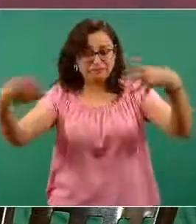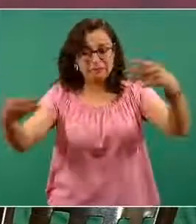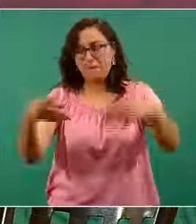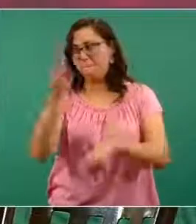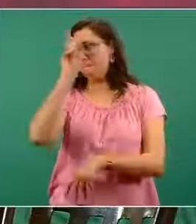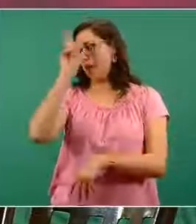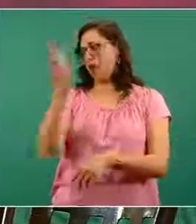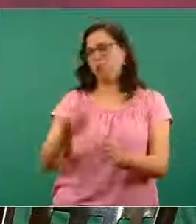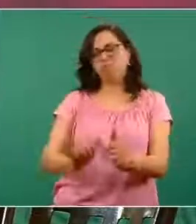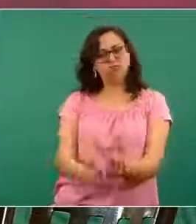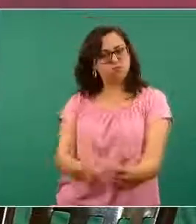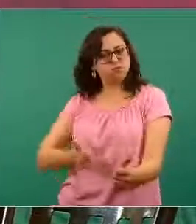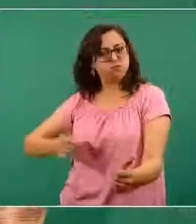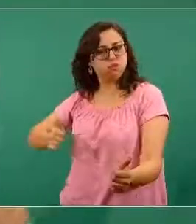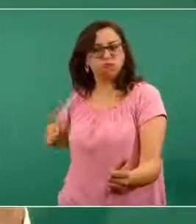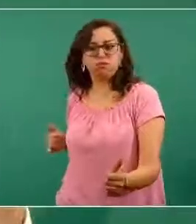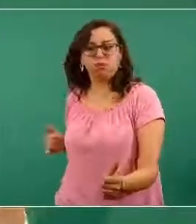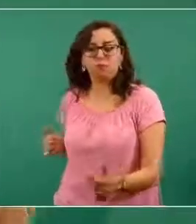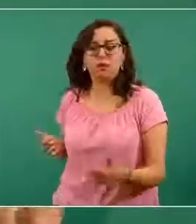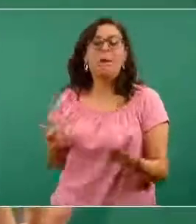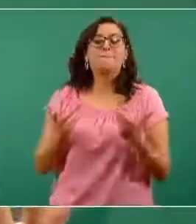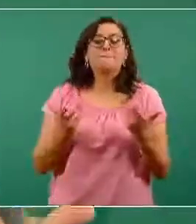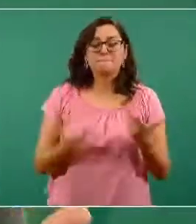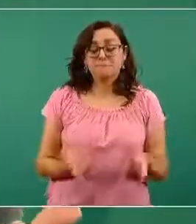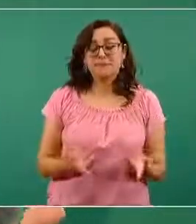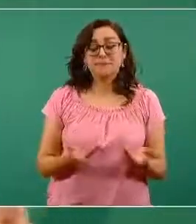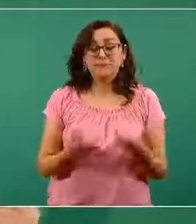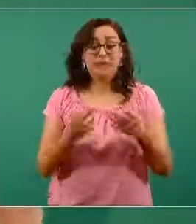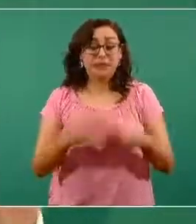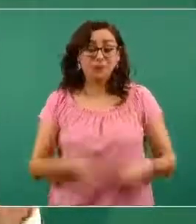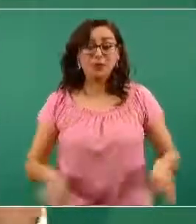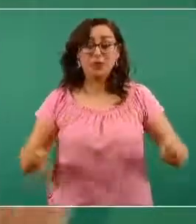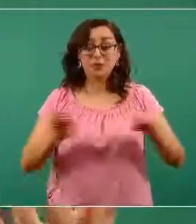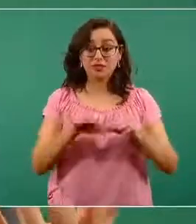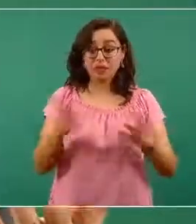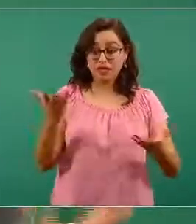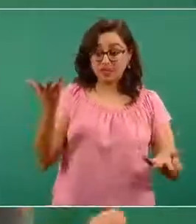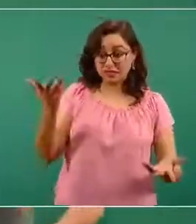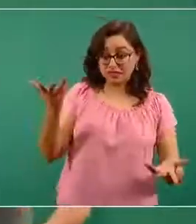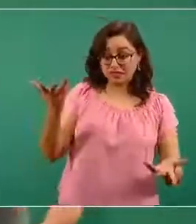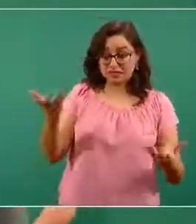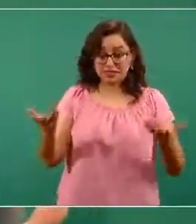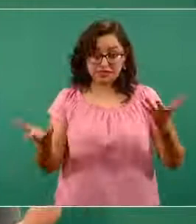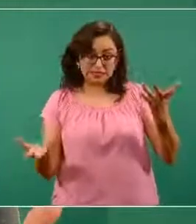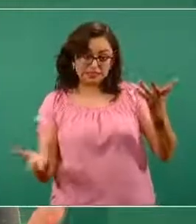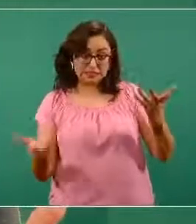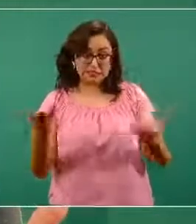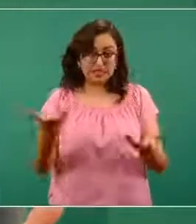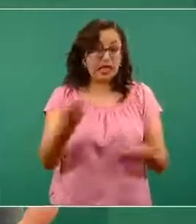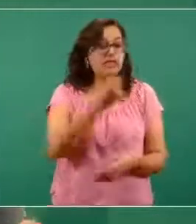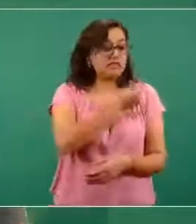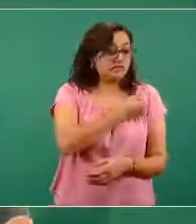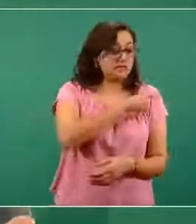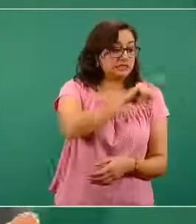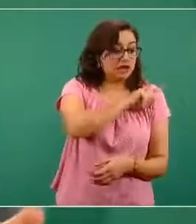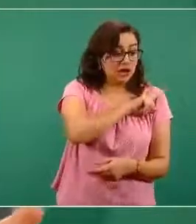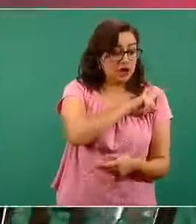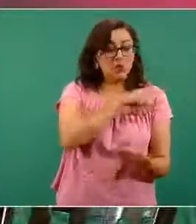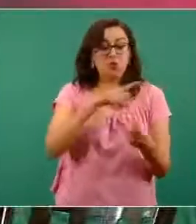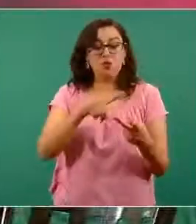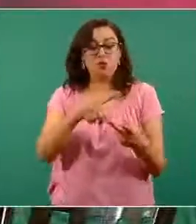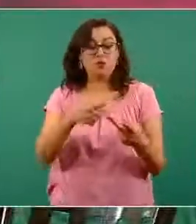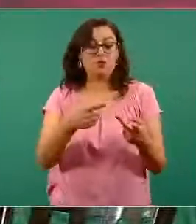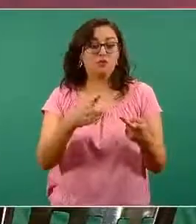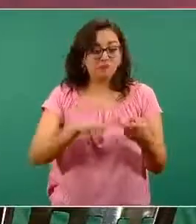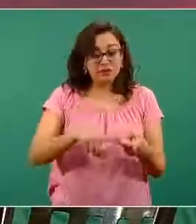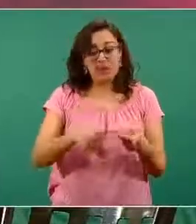sí debemos buscar este equilibrio entre la salud pública, la salud económica y en